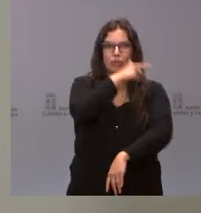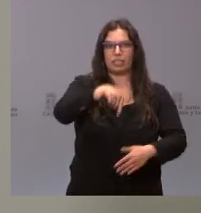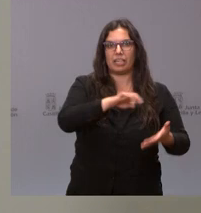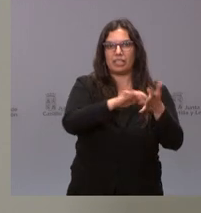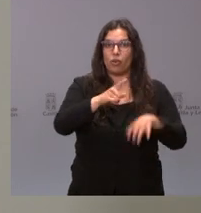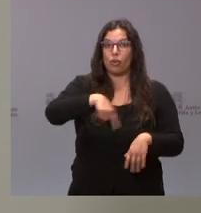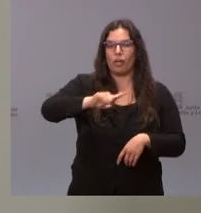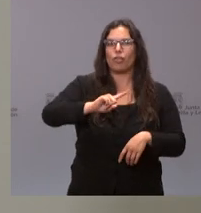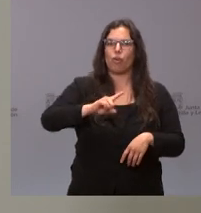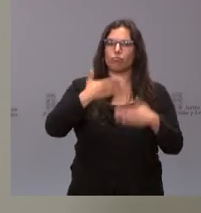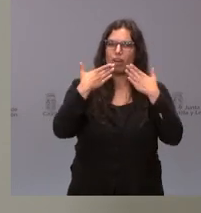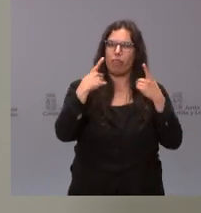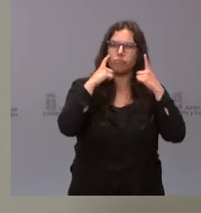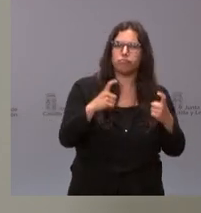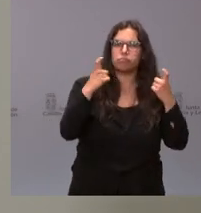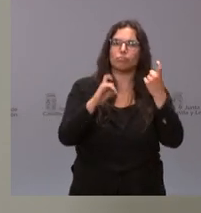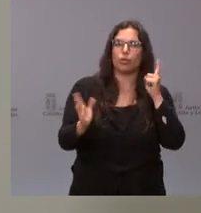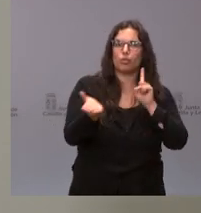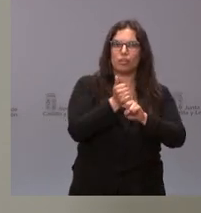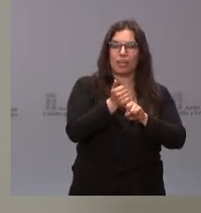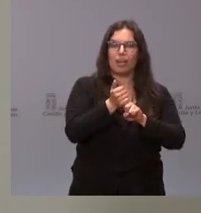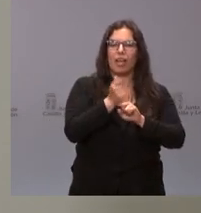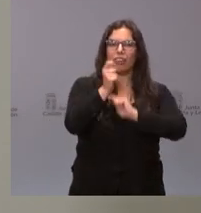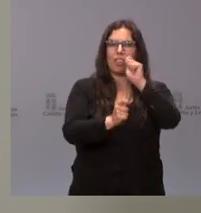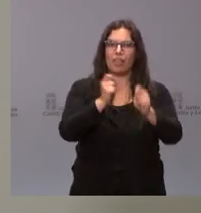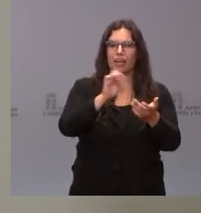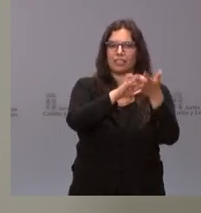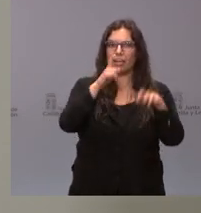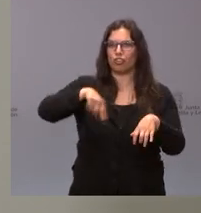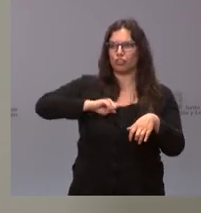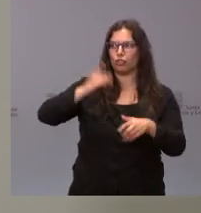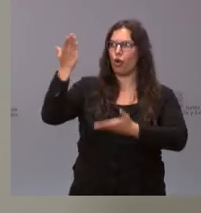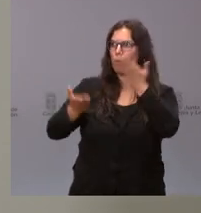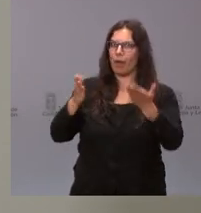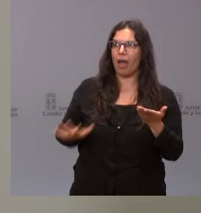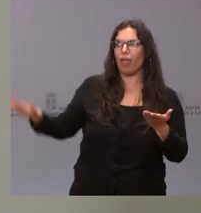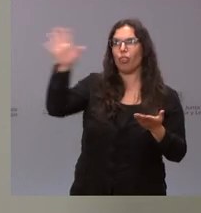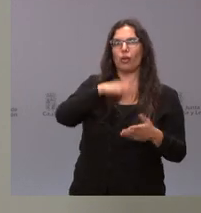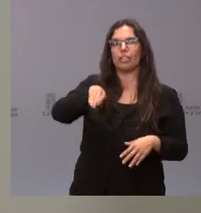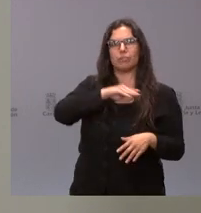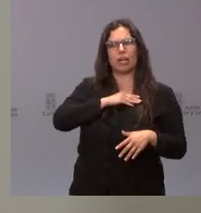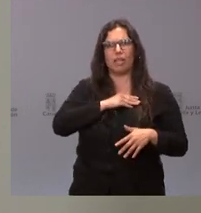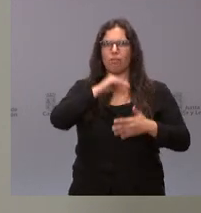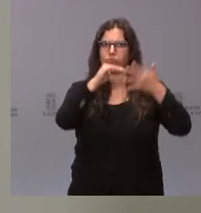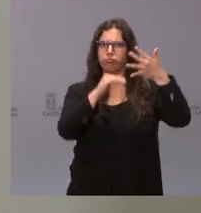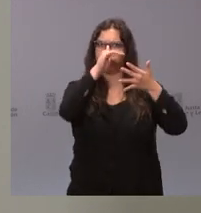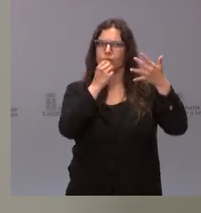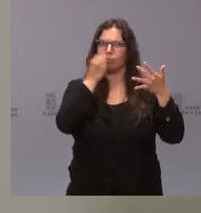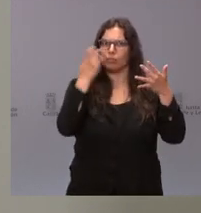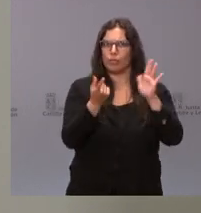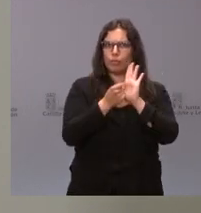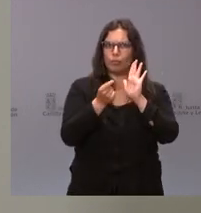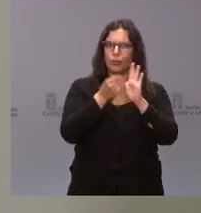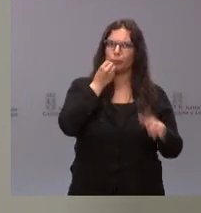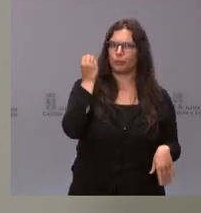que están consiguiendo, por un lado, el situar a nuestra comunidad autónoma en los puestos de mayor relevancia, en puntuación